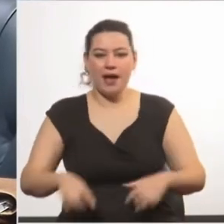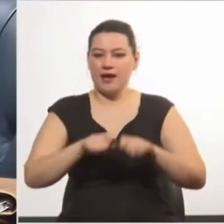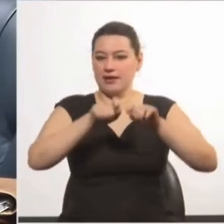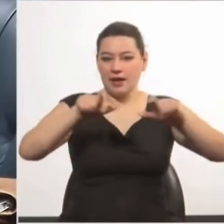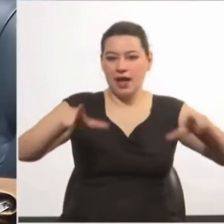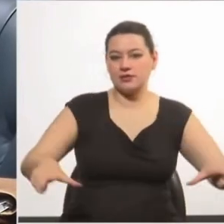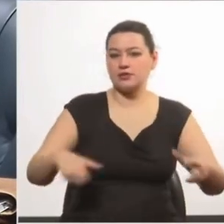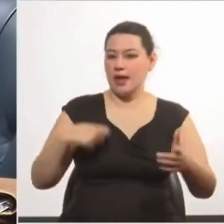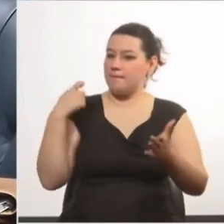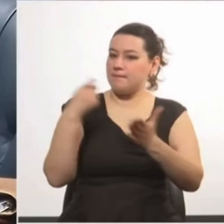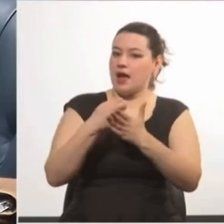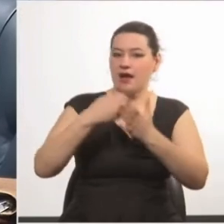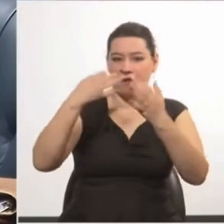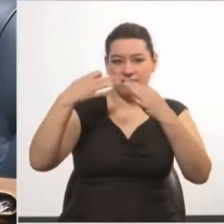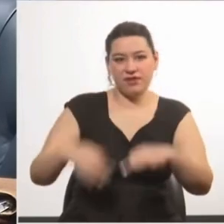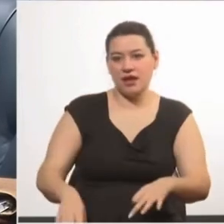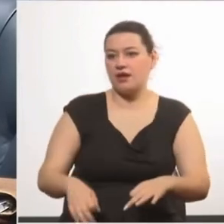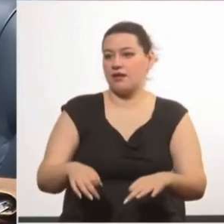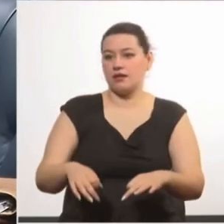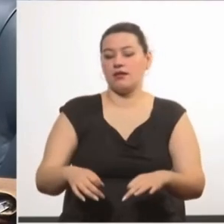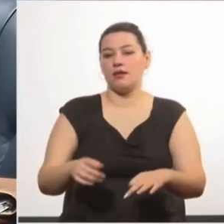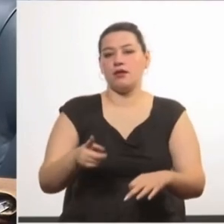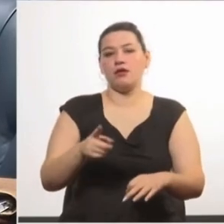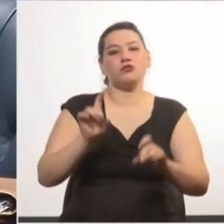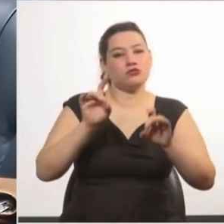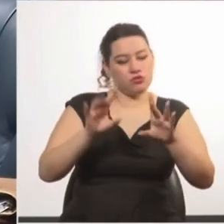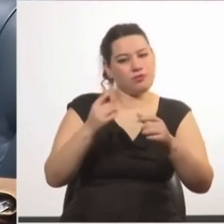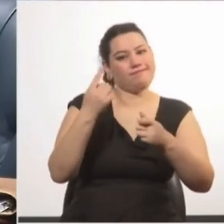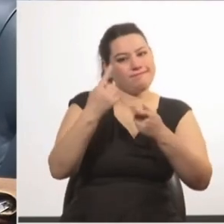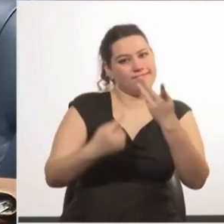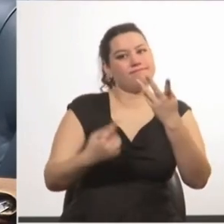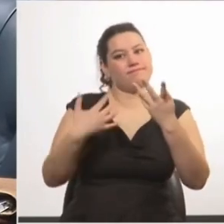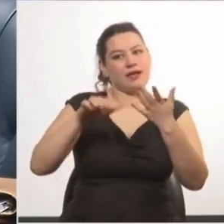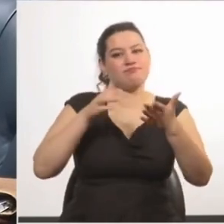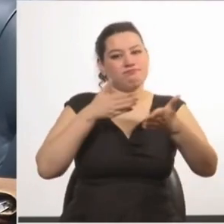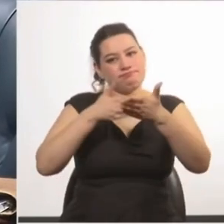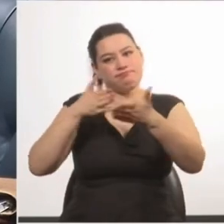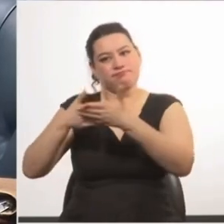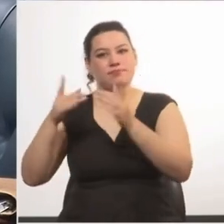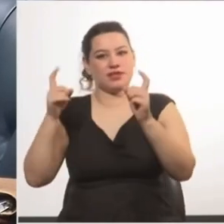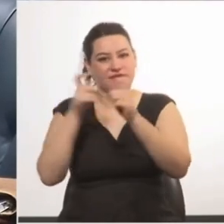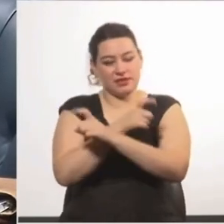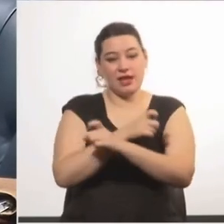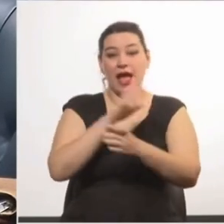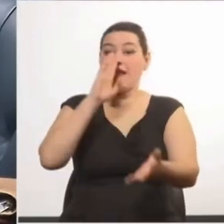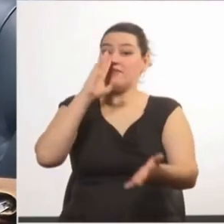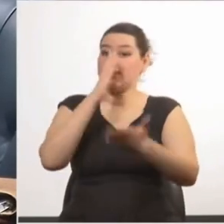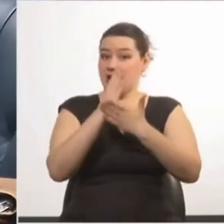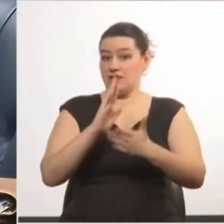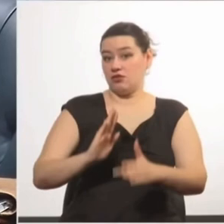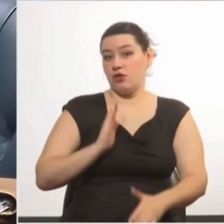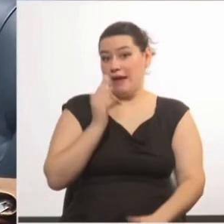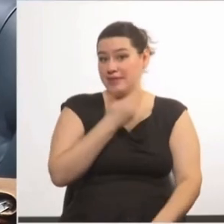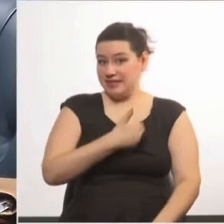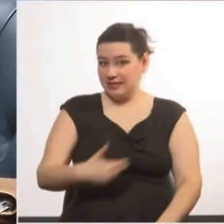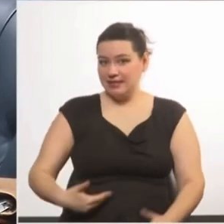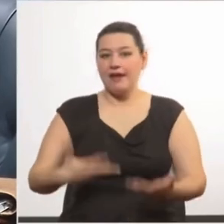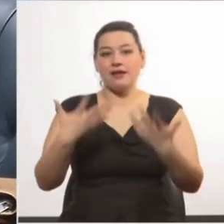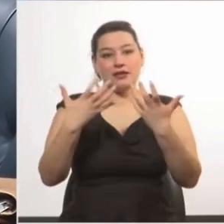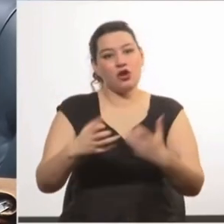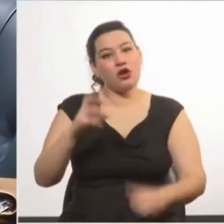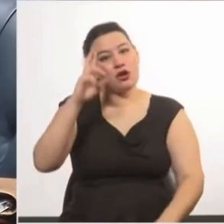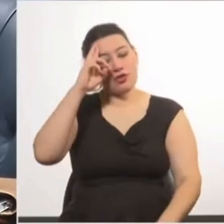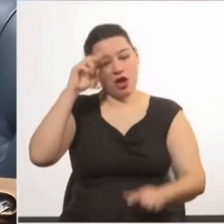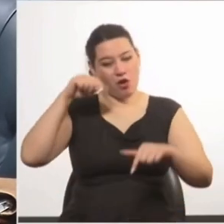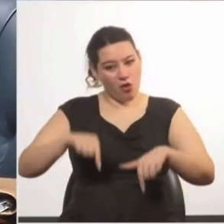de una remuneración adecuada, por destacar sólo algunas de las dificultades. Finalmente, señora Presidenta, el recuerdo que hoy evocamos